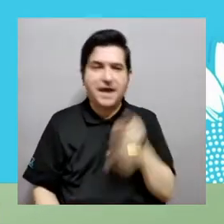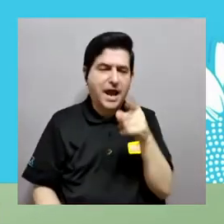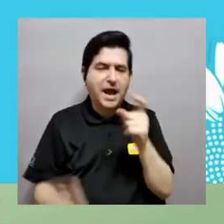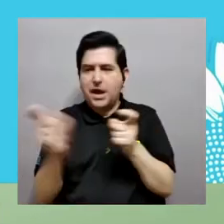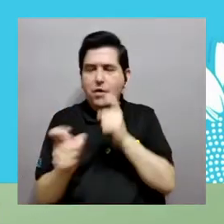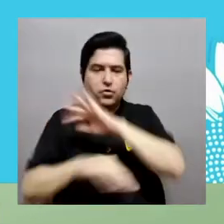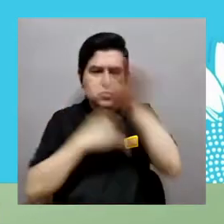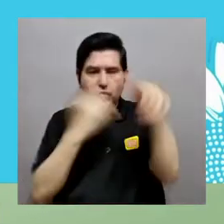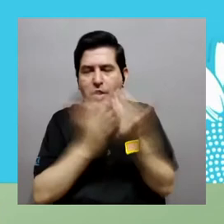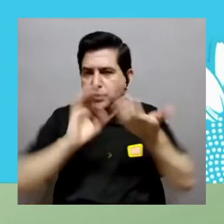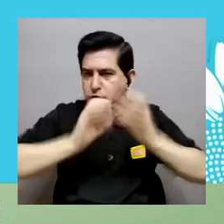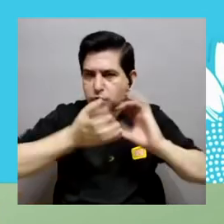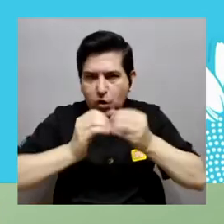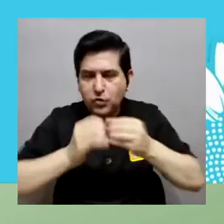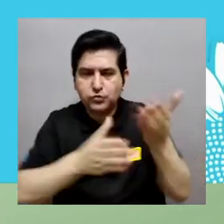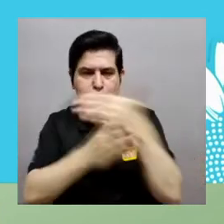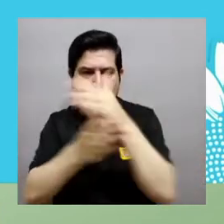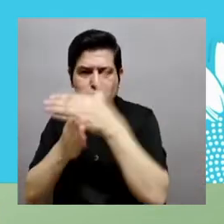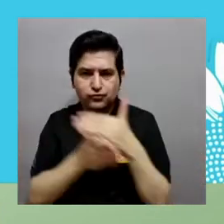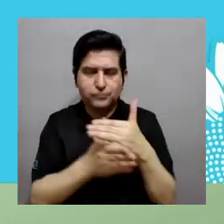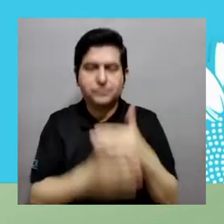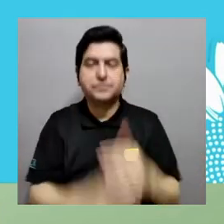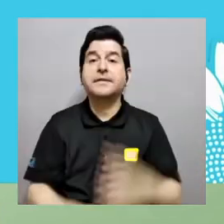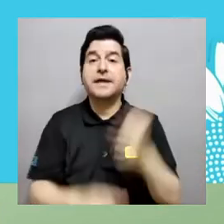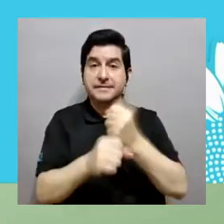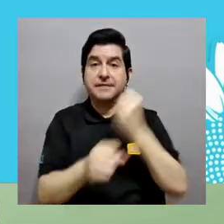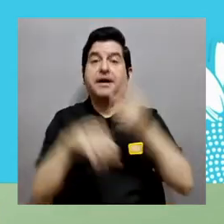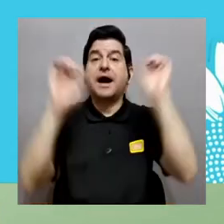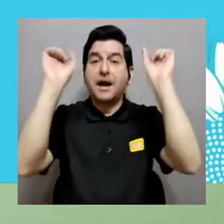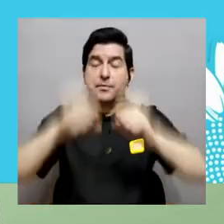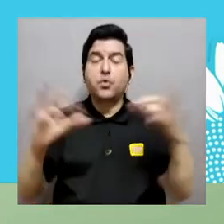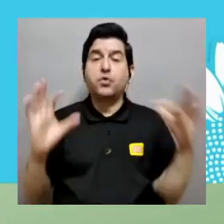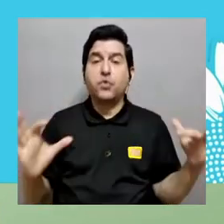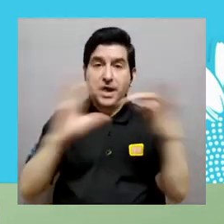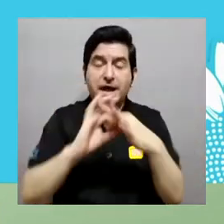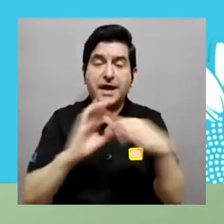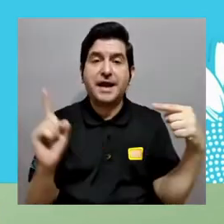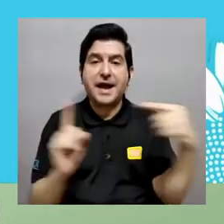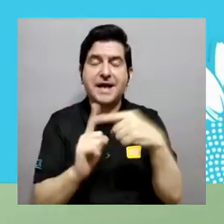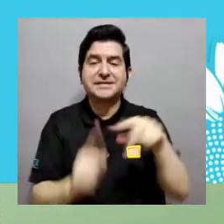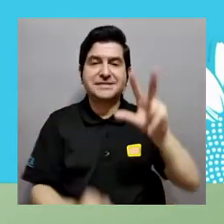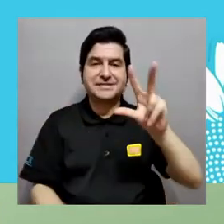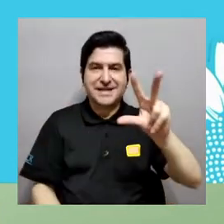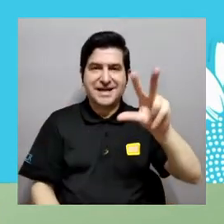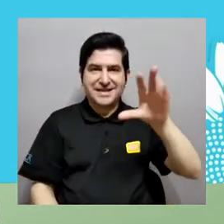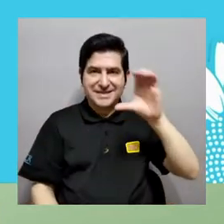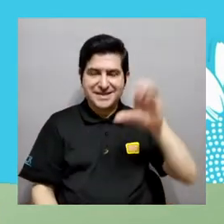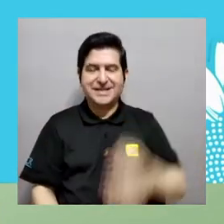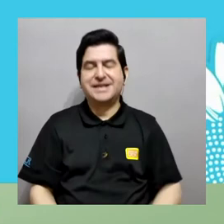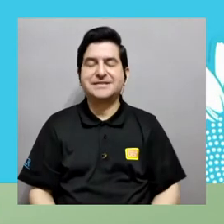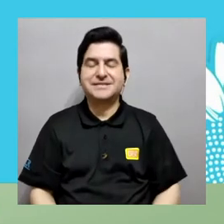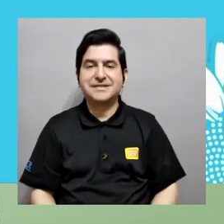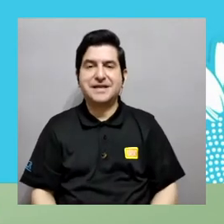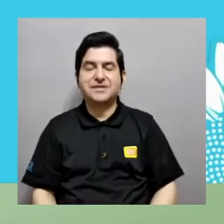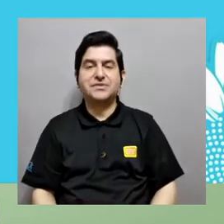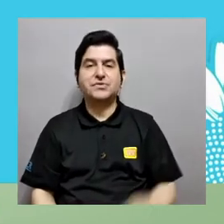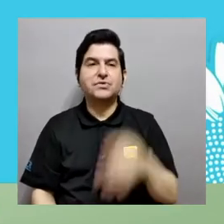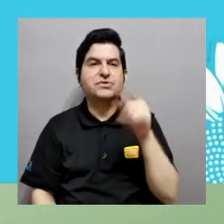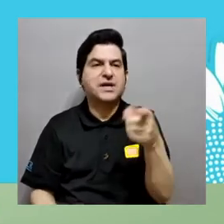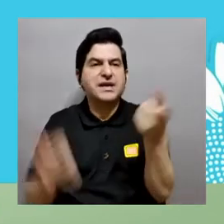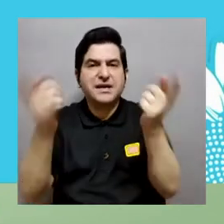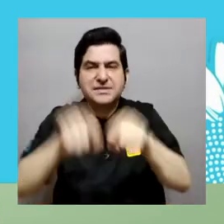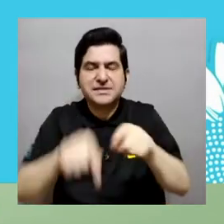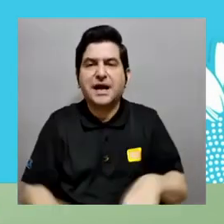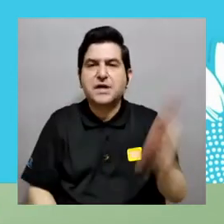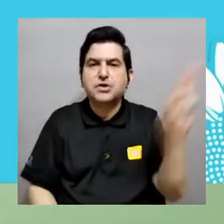más el nodo maestro, que es el que les estaba comentando, el nodo que lleva toda la coordinación de los cálculos. Entonces, podemos trabajar en conjunto